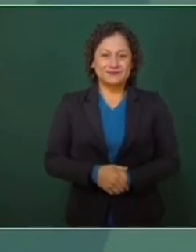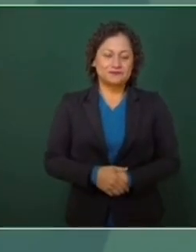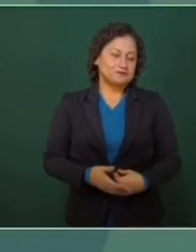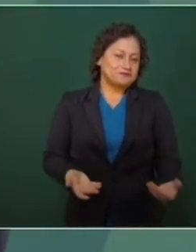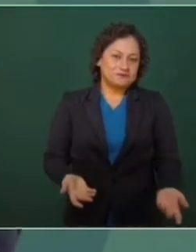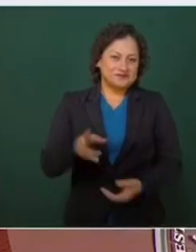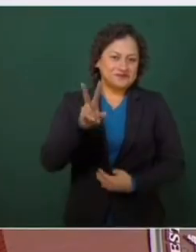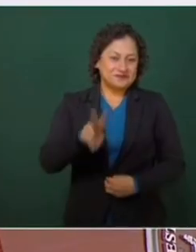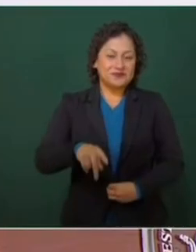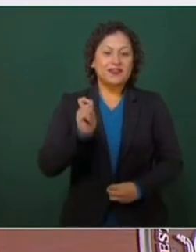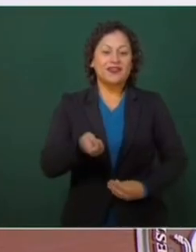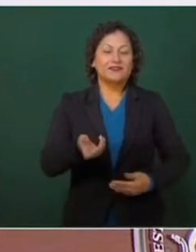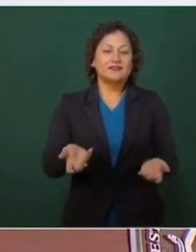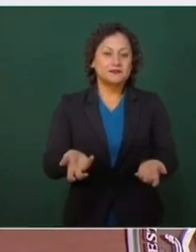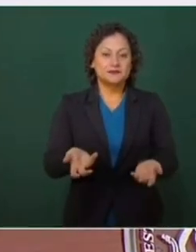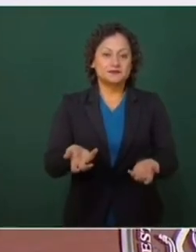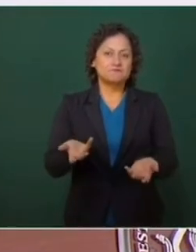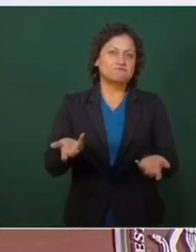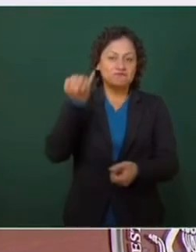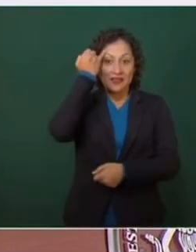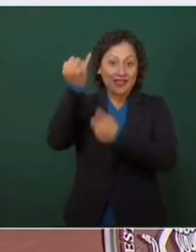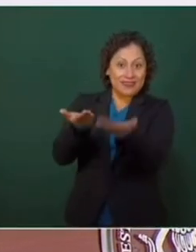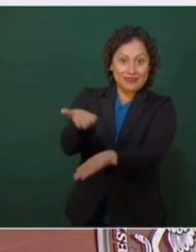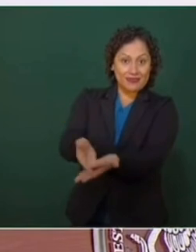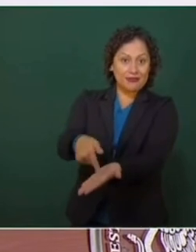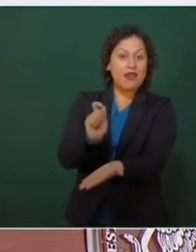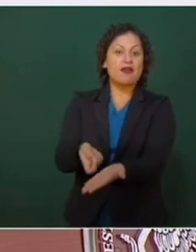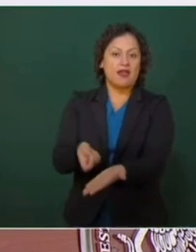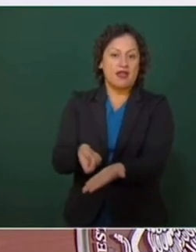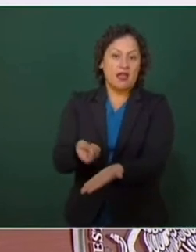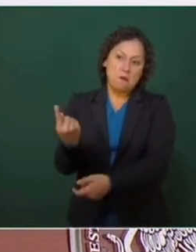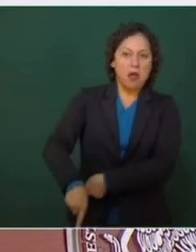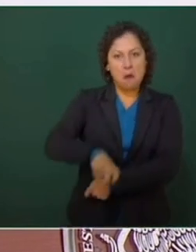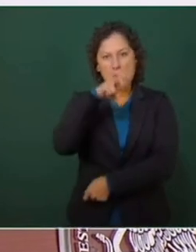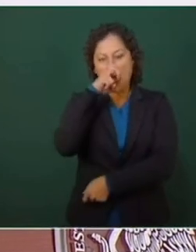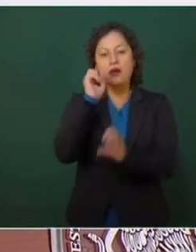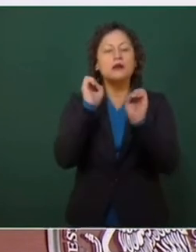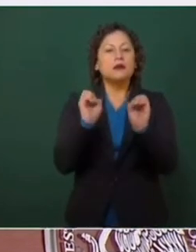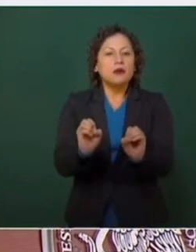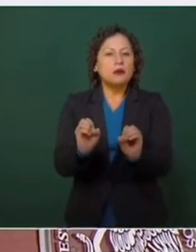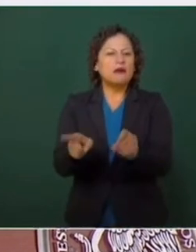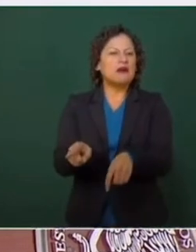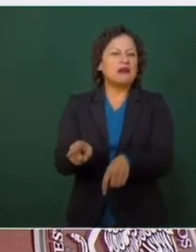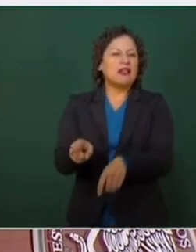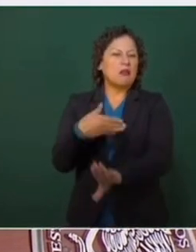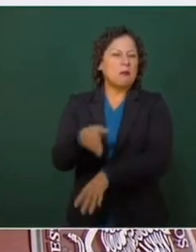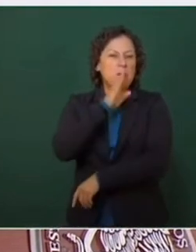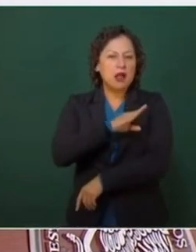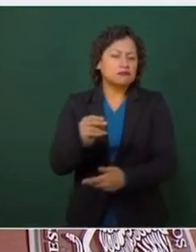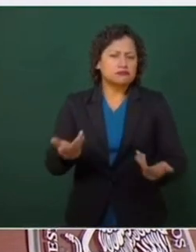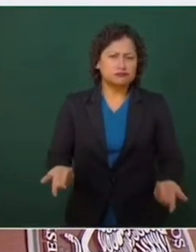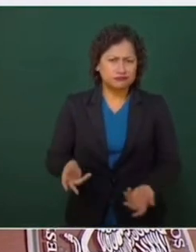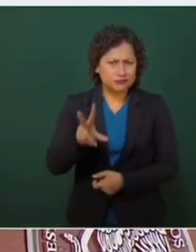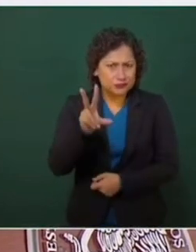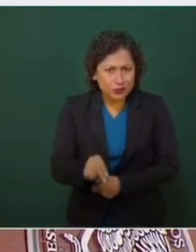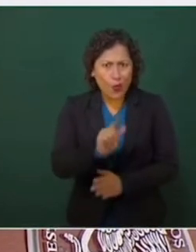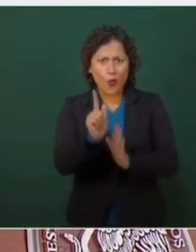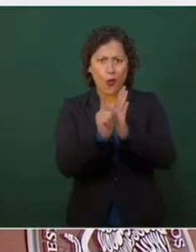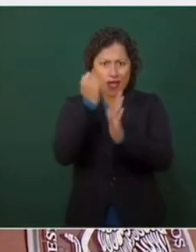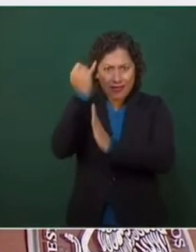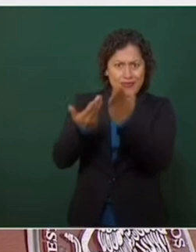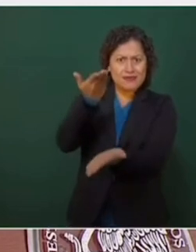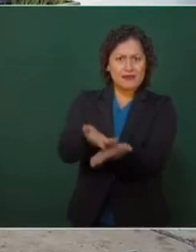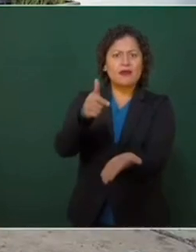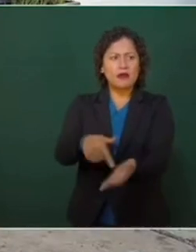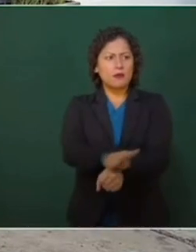una iniciativa autoritaria que perjudica. Es buena para todos. El